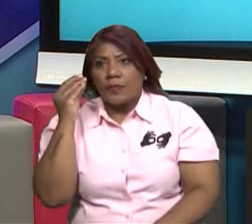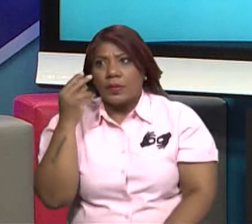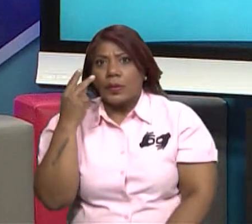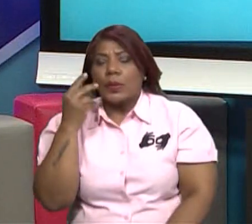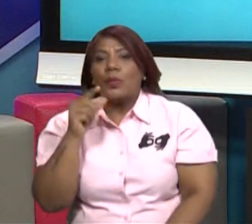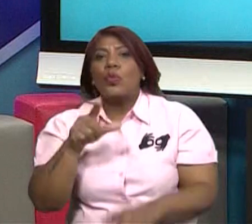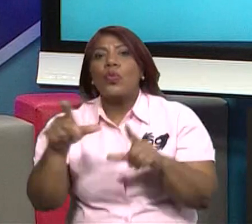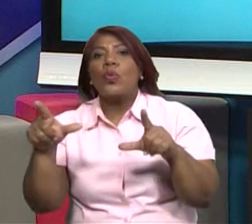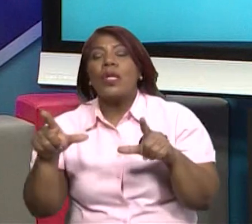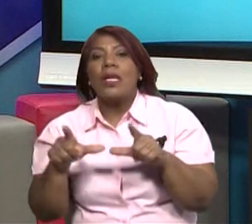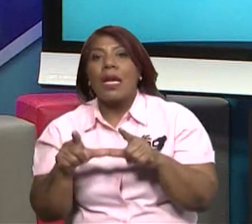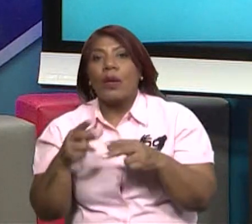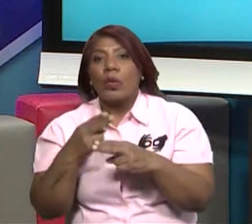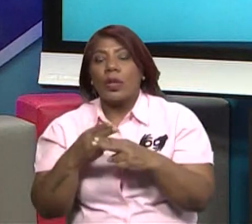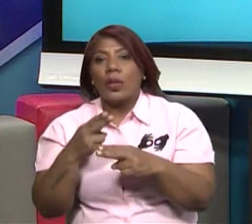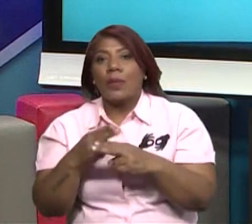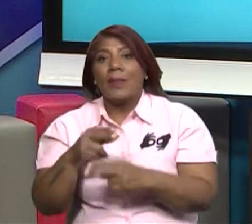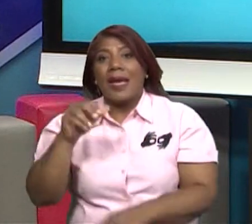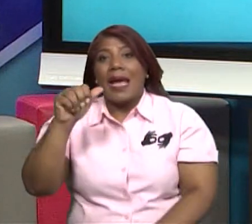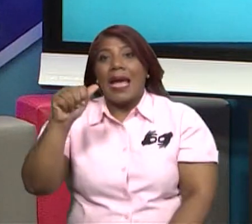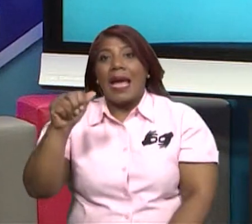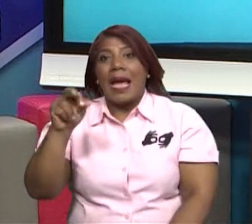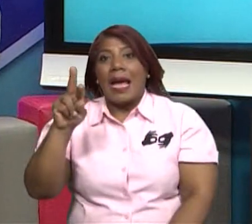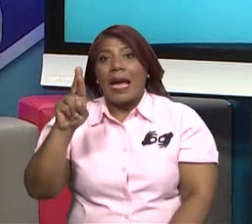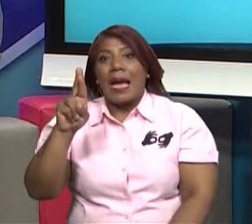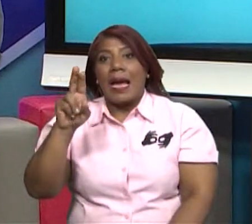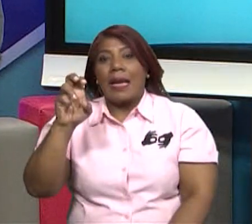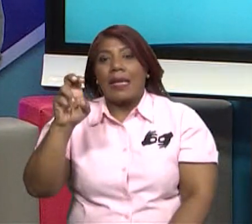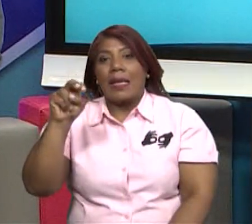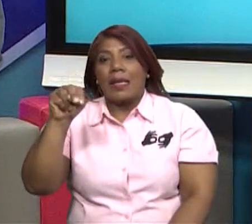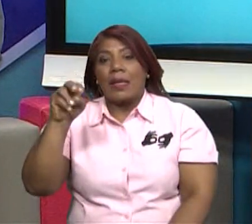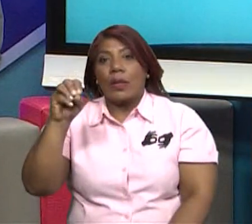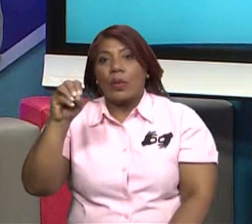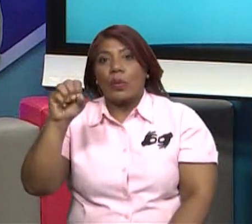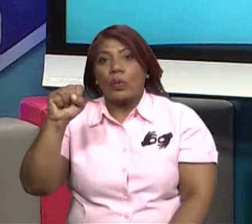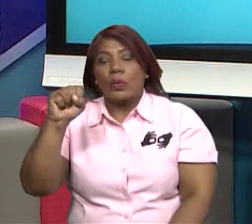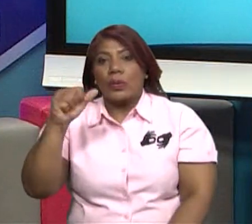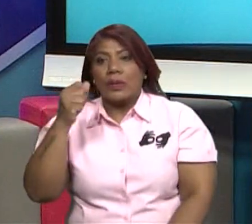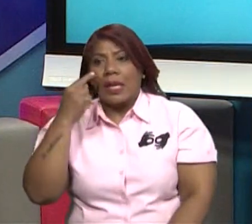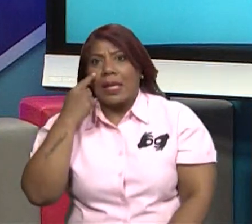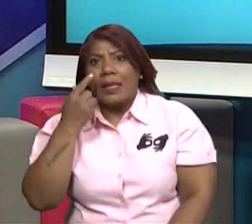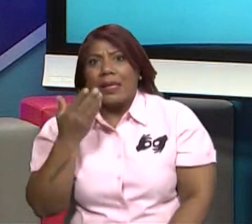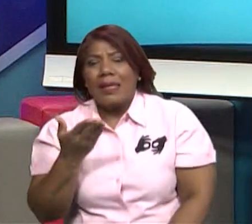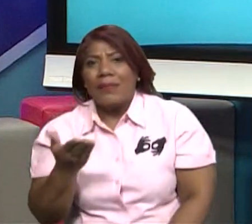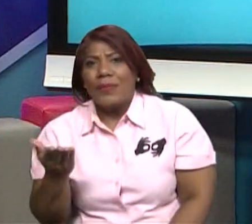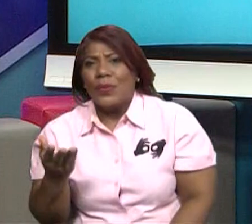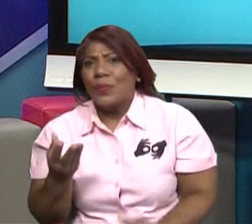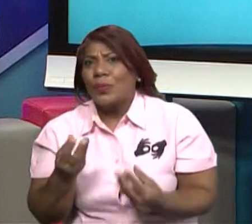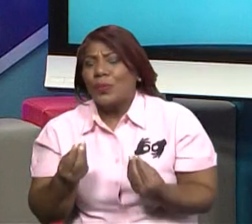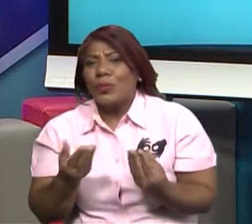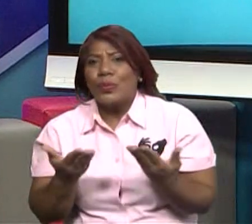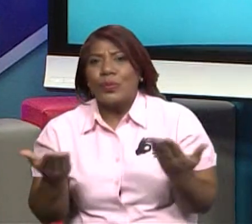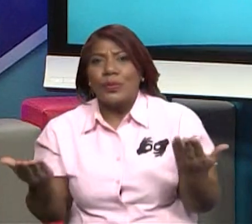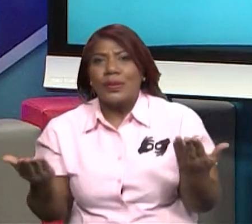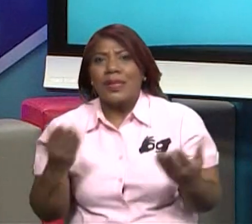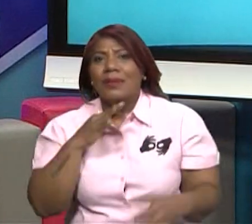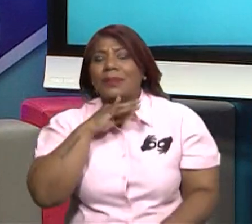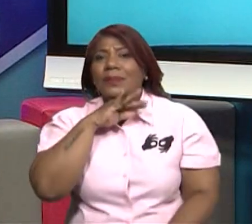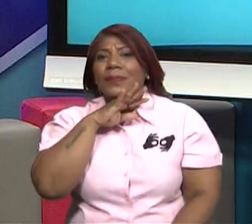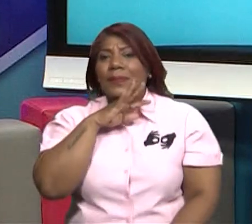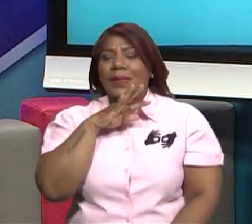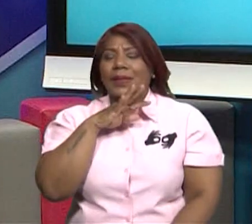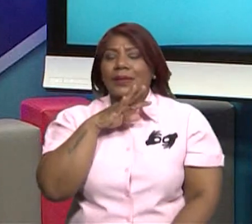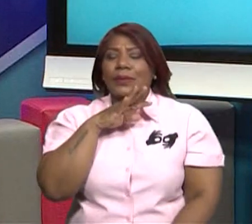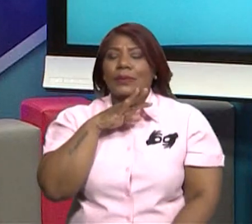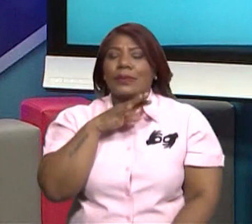ver mascarillas en el lago y otras cosas más. Pero son nuestras